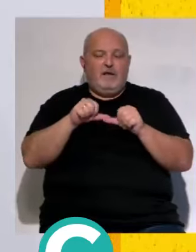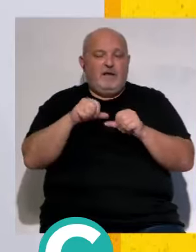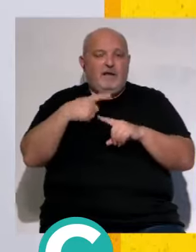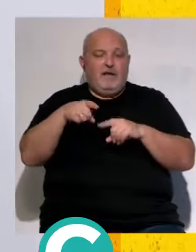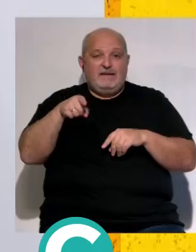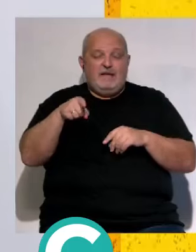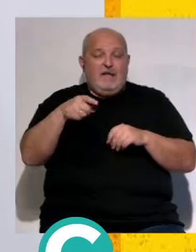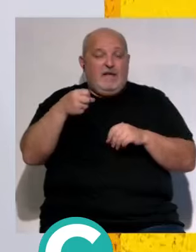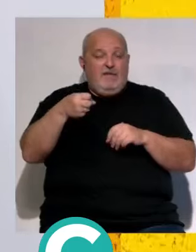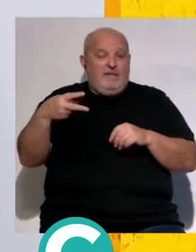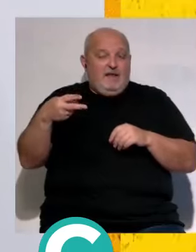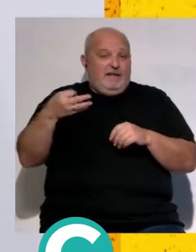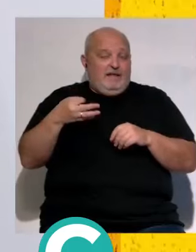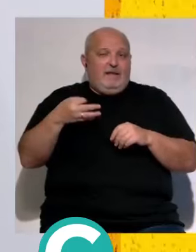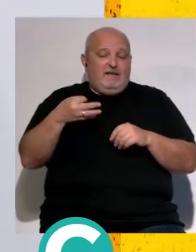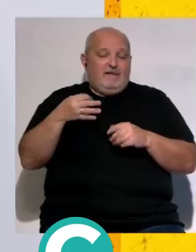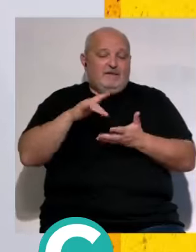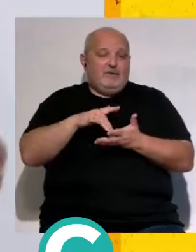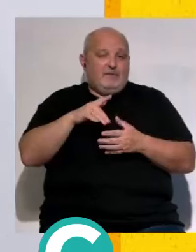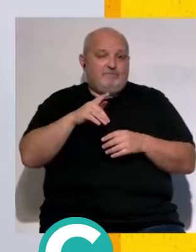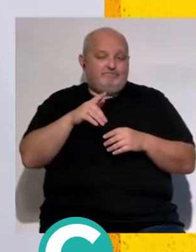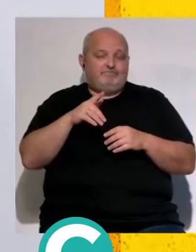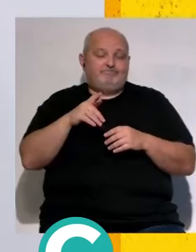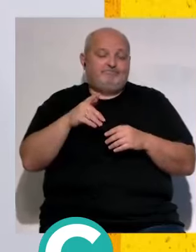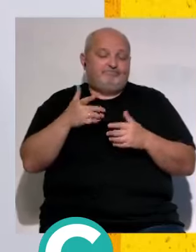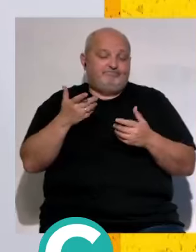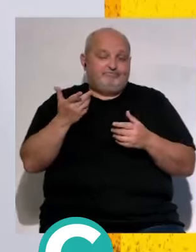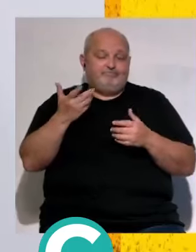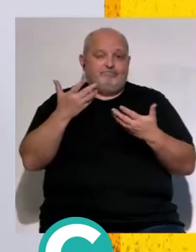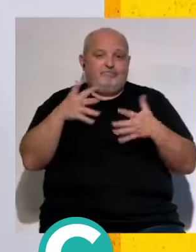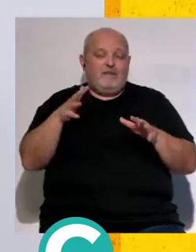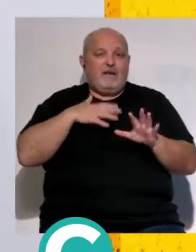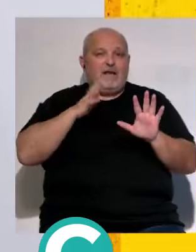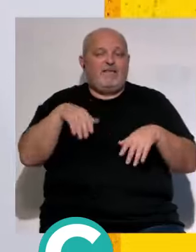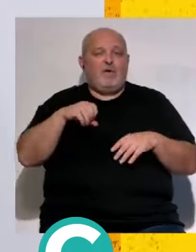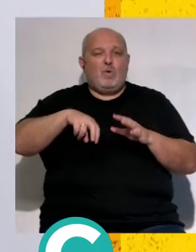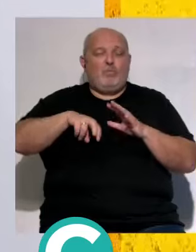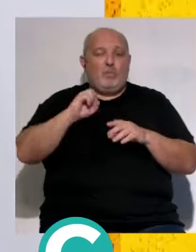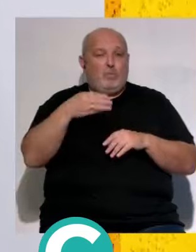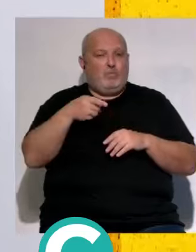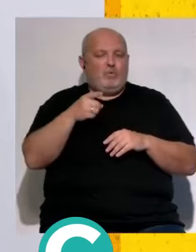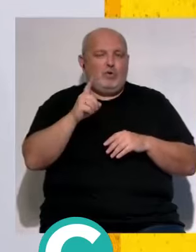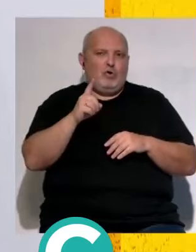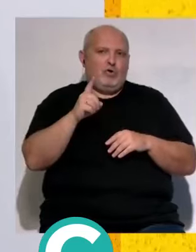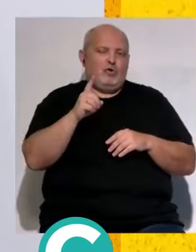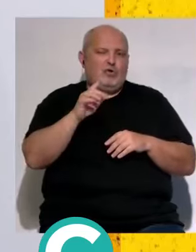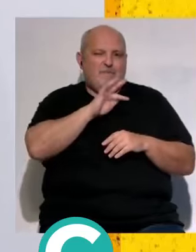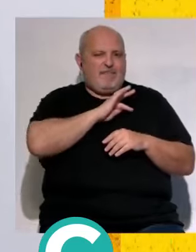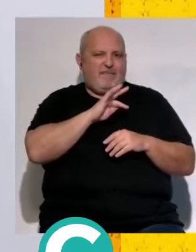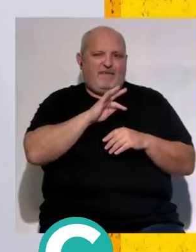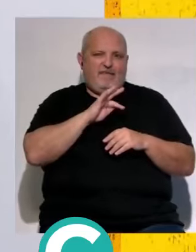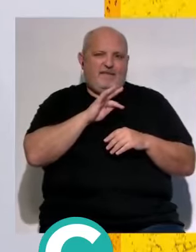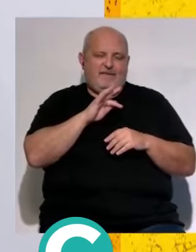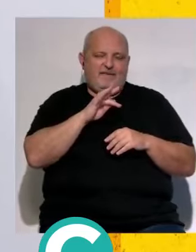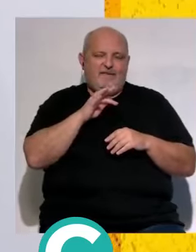cosas así pues al final pasa lo que pasa lamentablemente pues el Cádiz es un club que que tuvo la